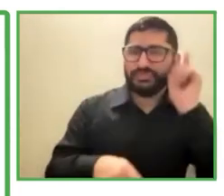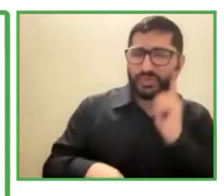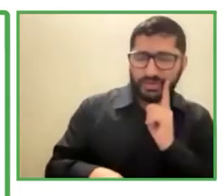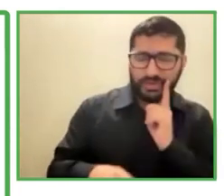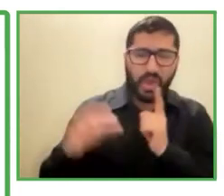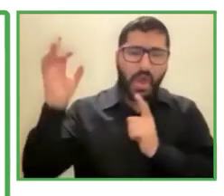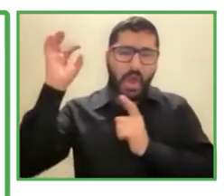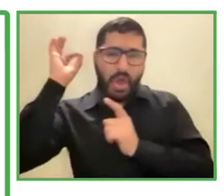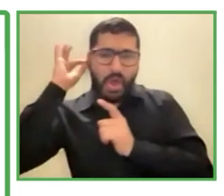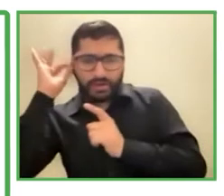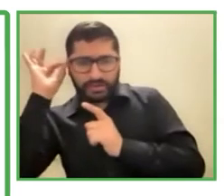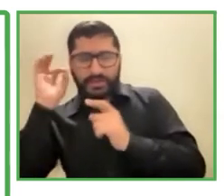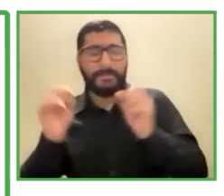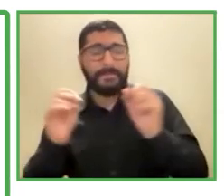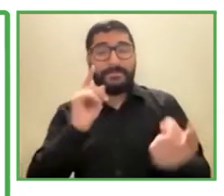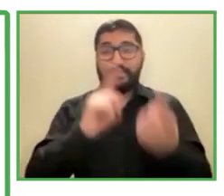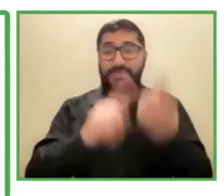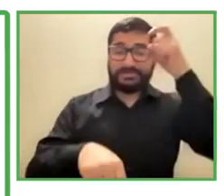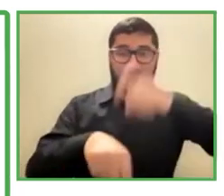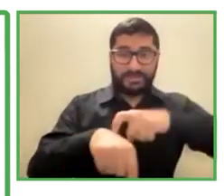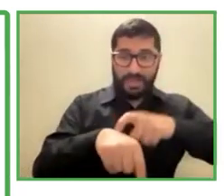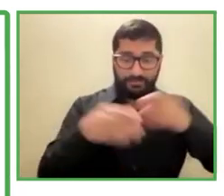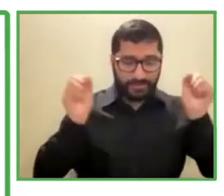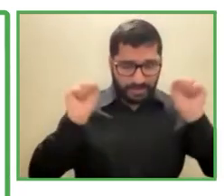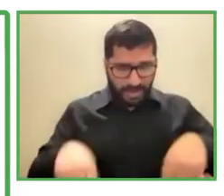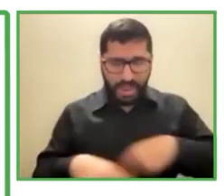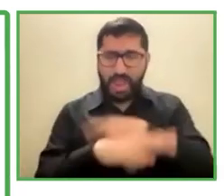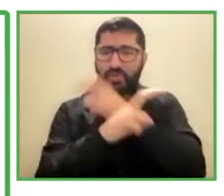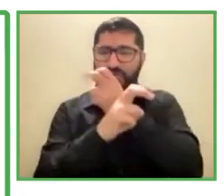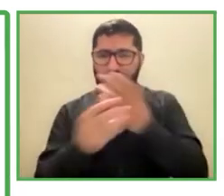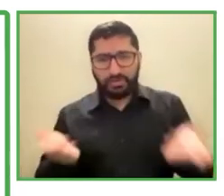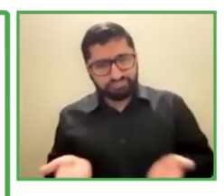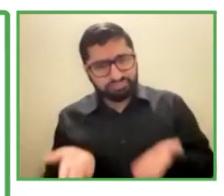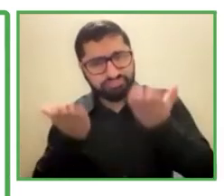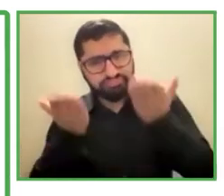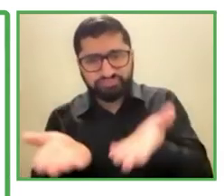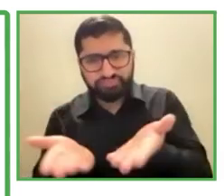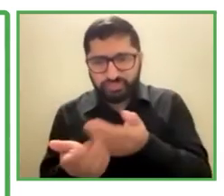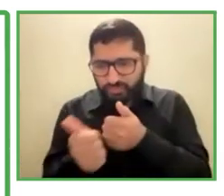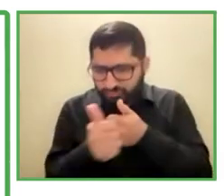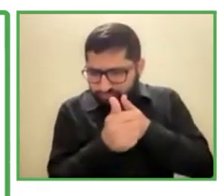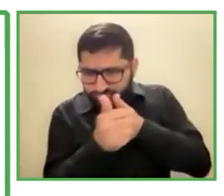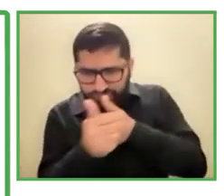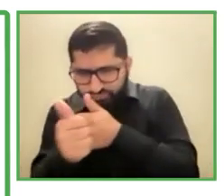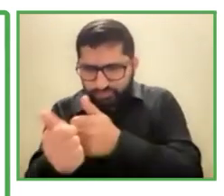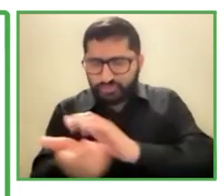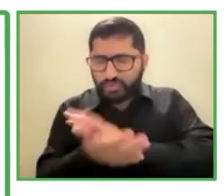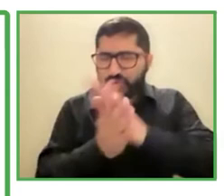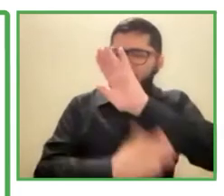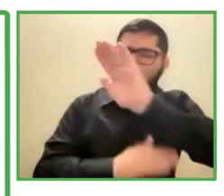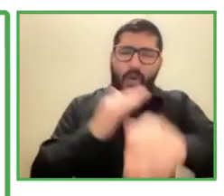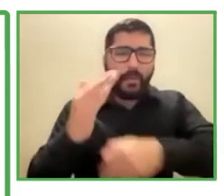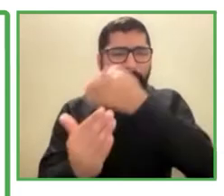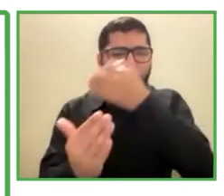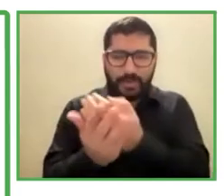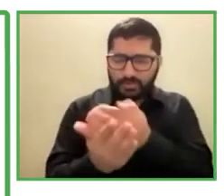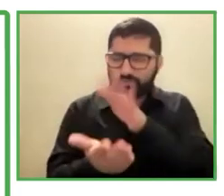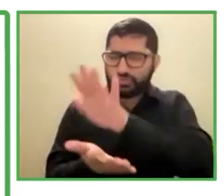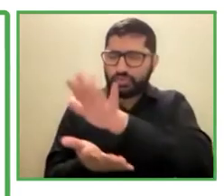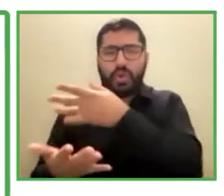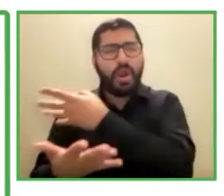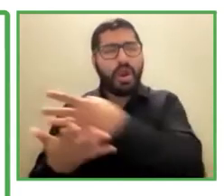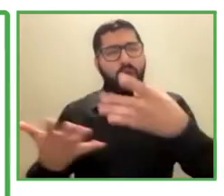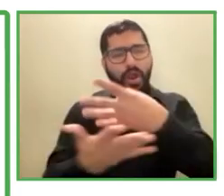entender tener consejo completamente entendible en lenguaje de señas así que con los